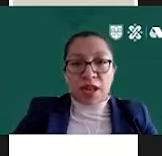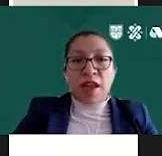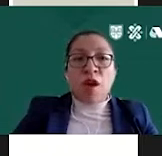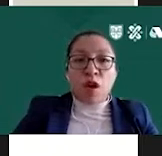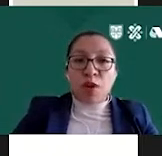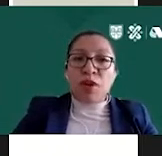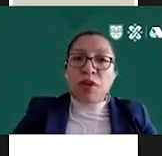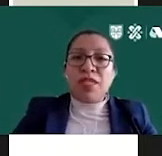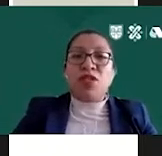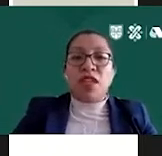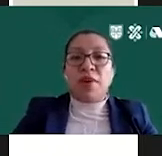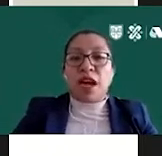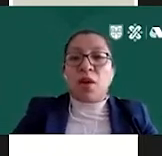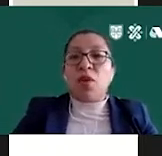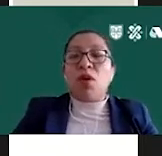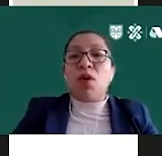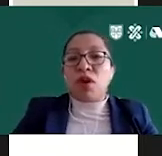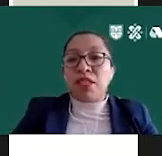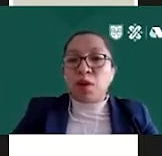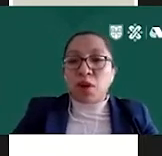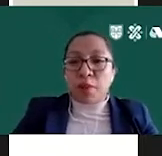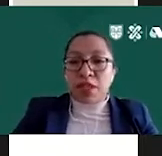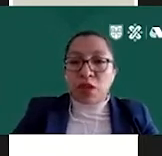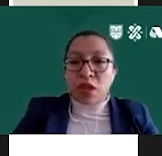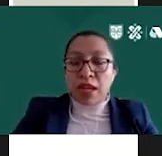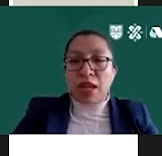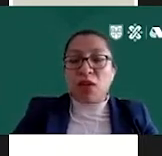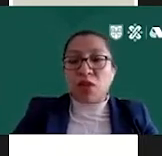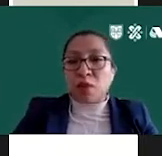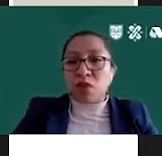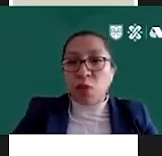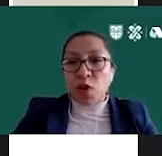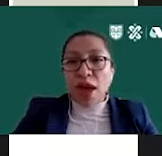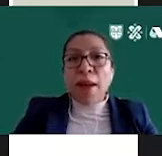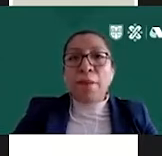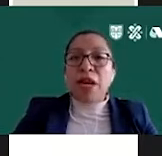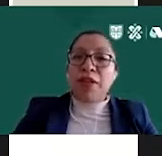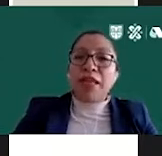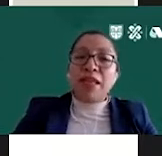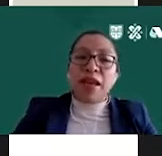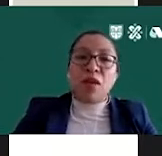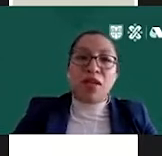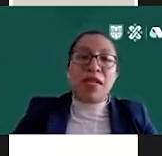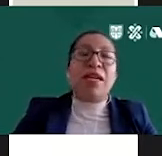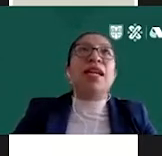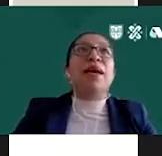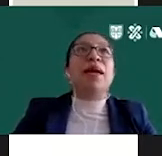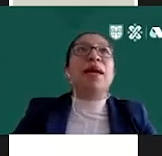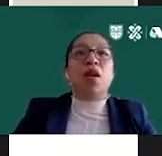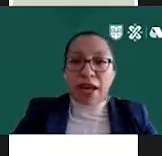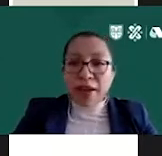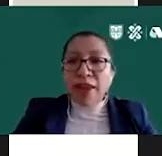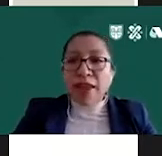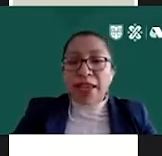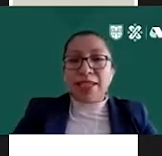organizacional. Obvio todo esto se lleva a cabo con lo que es la programación en nuestro famoso FOA, pero al final del día lo que se quiere